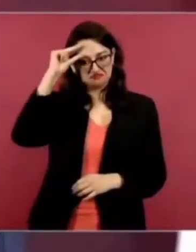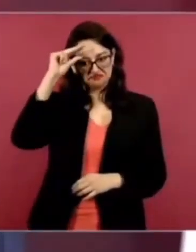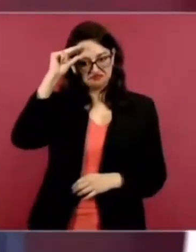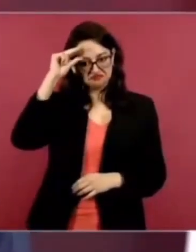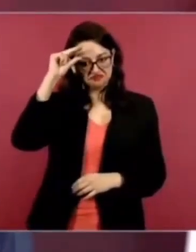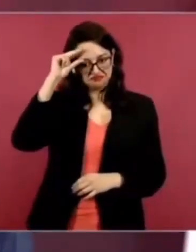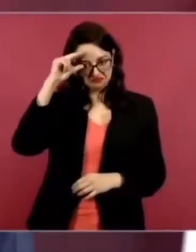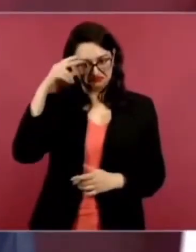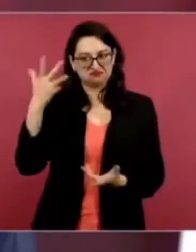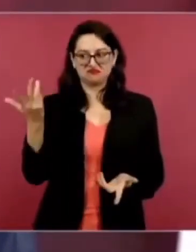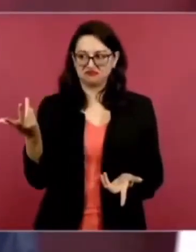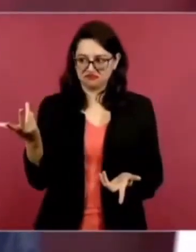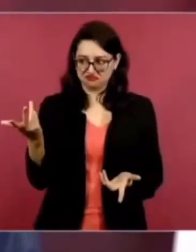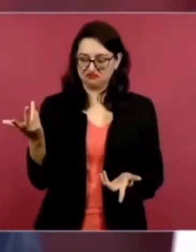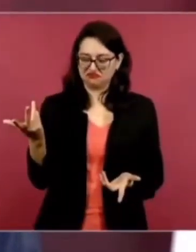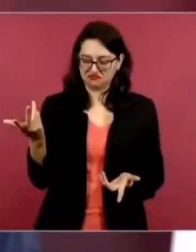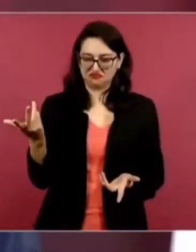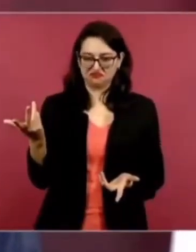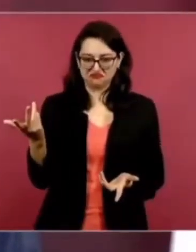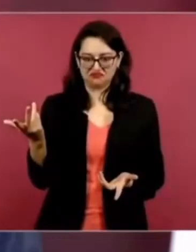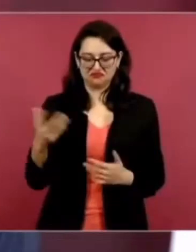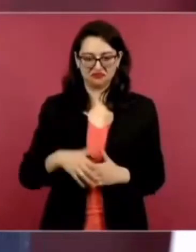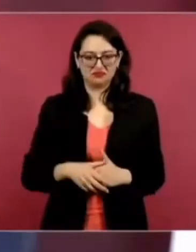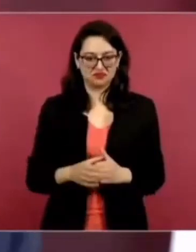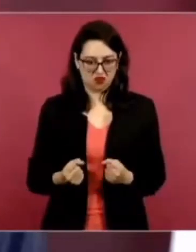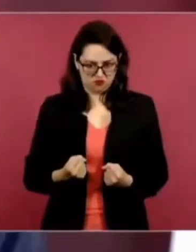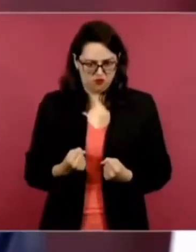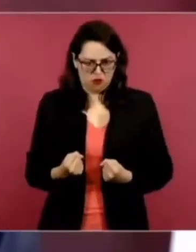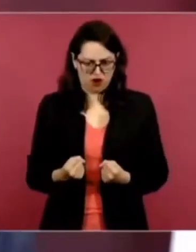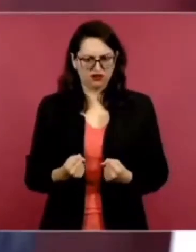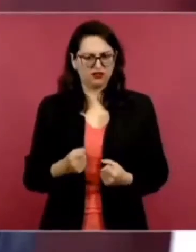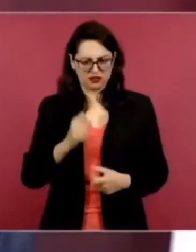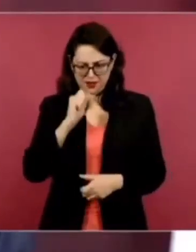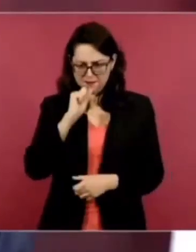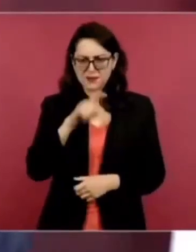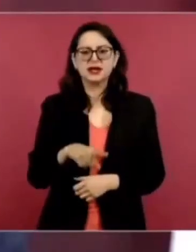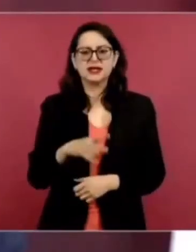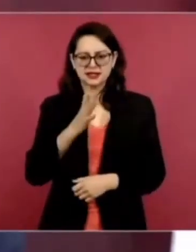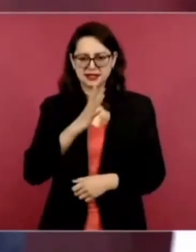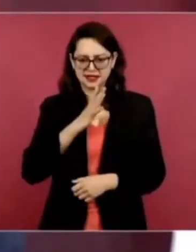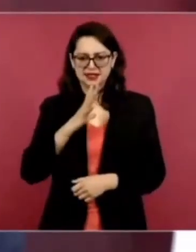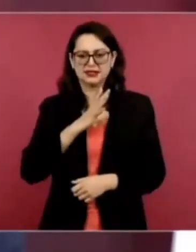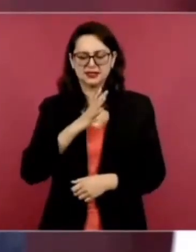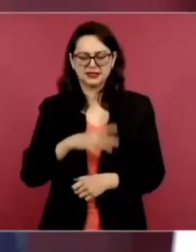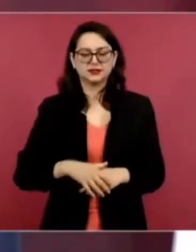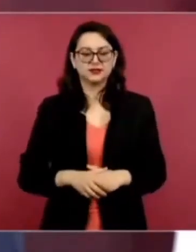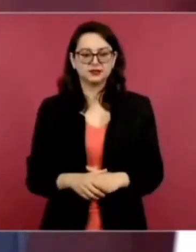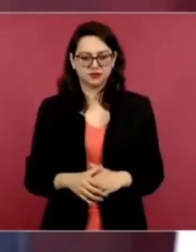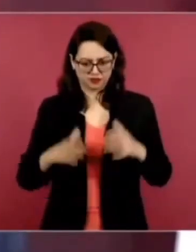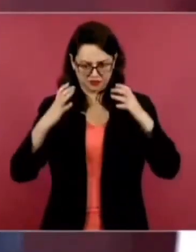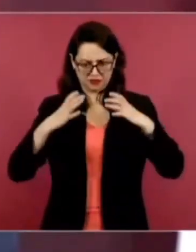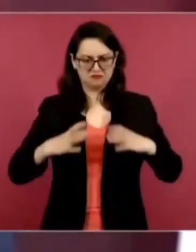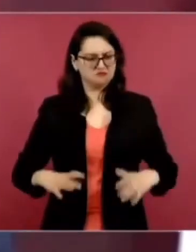y fortaleza física.